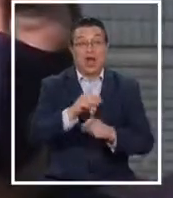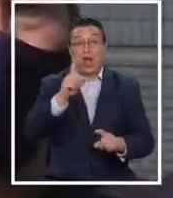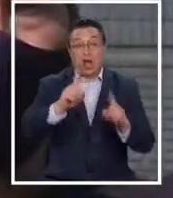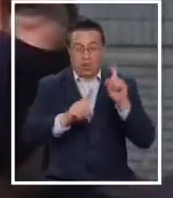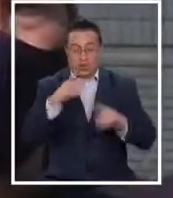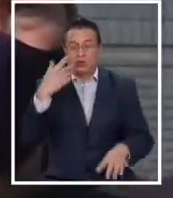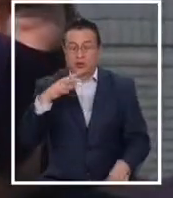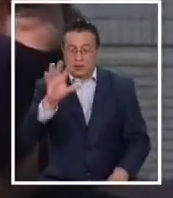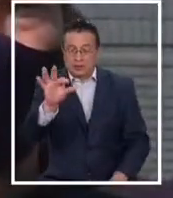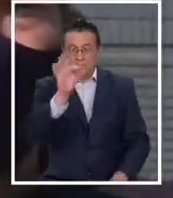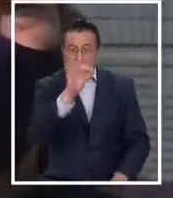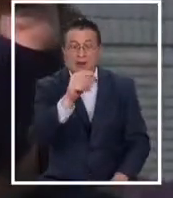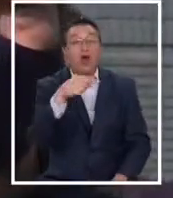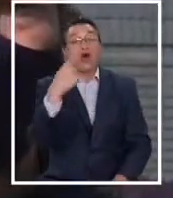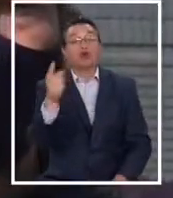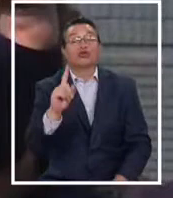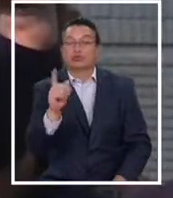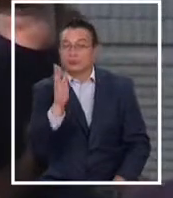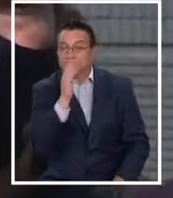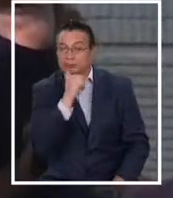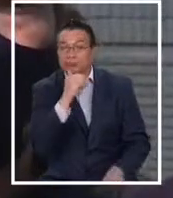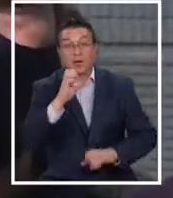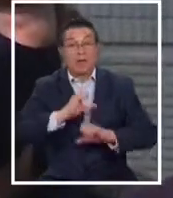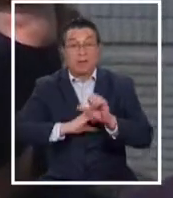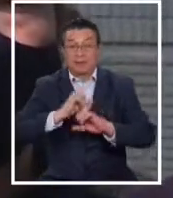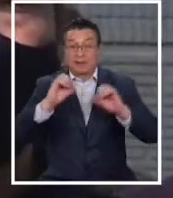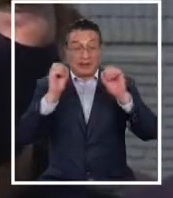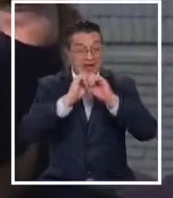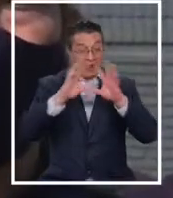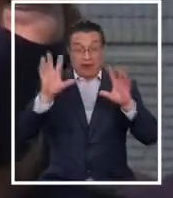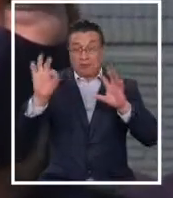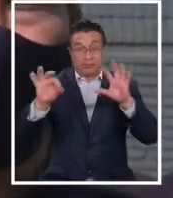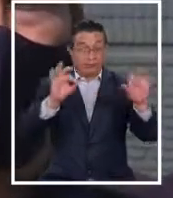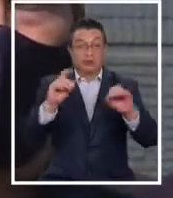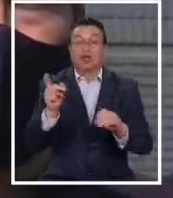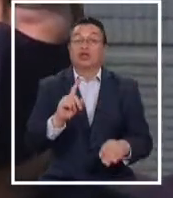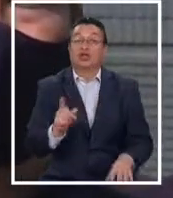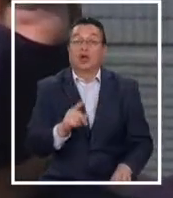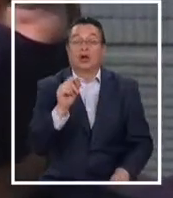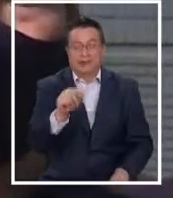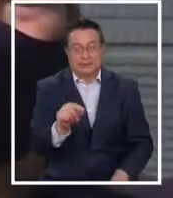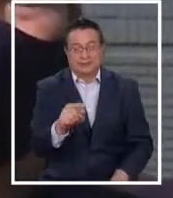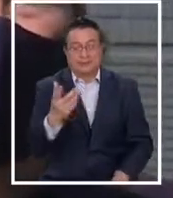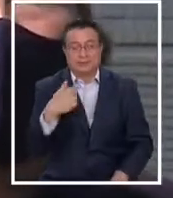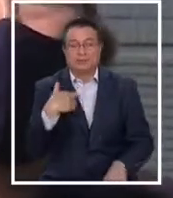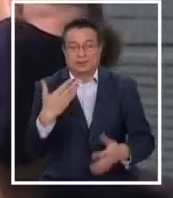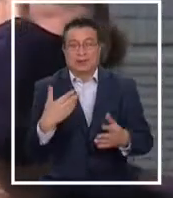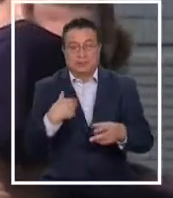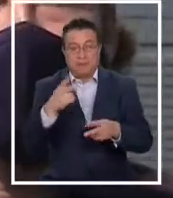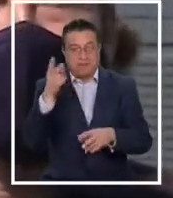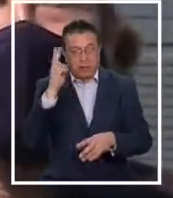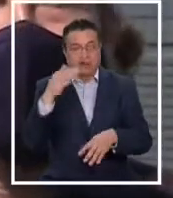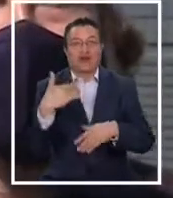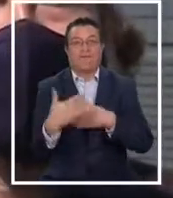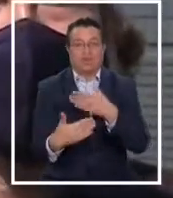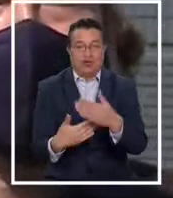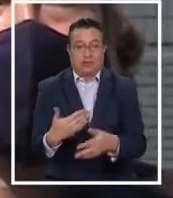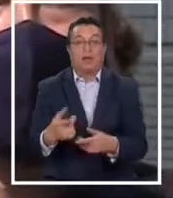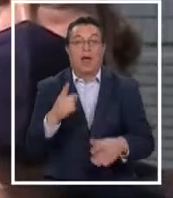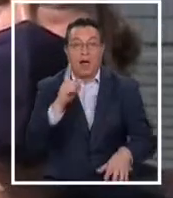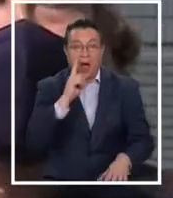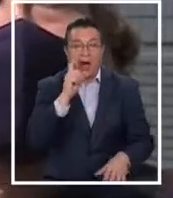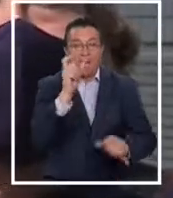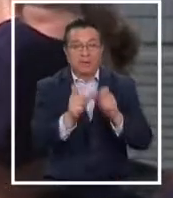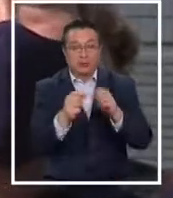identificados, otros no. La empresa no lo tiene claramente identificado. Que es una de las razones también por la cual estamos haciendo esta prohibición de funcionamiento. Hay